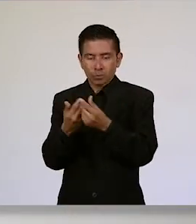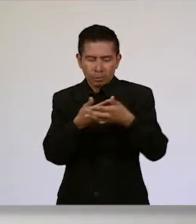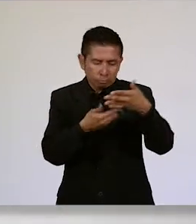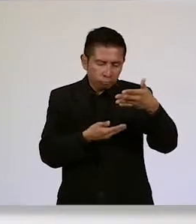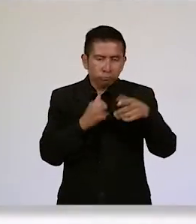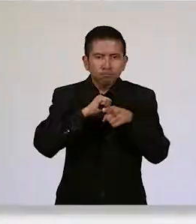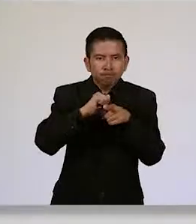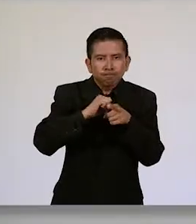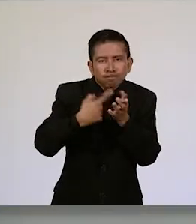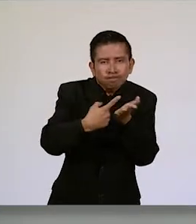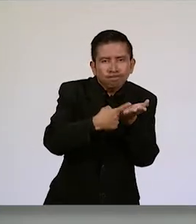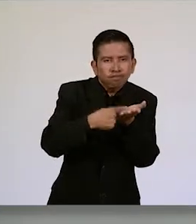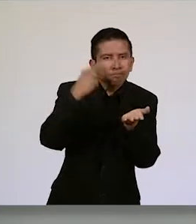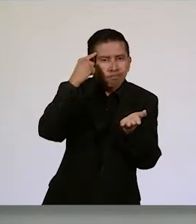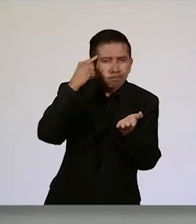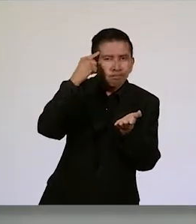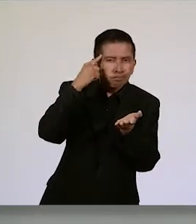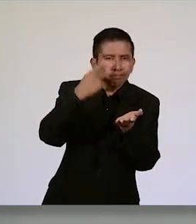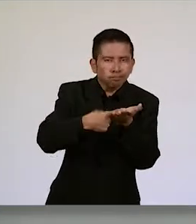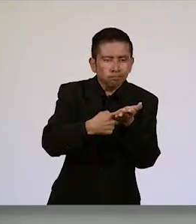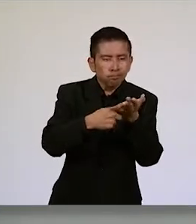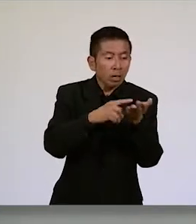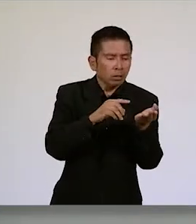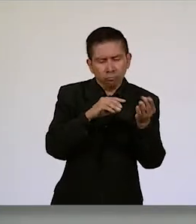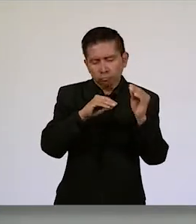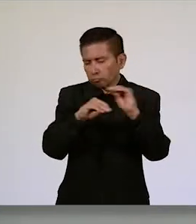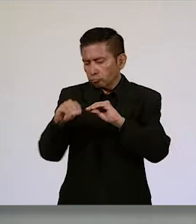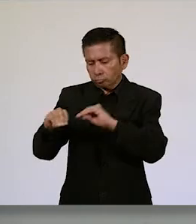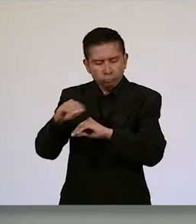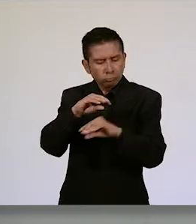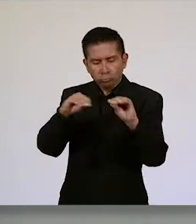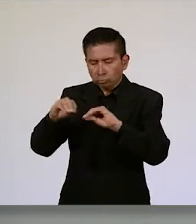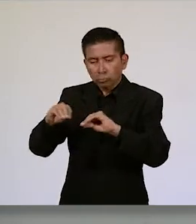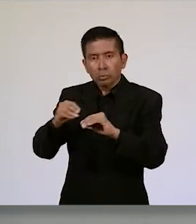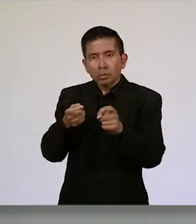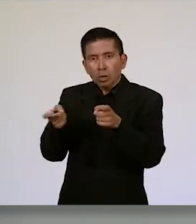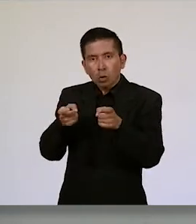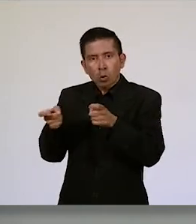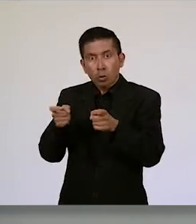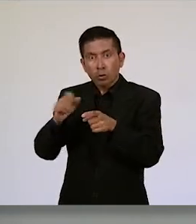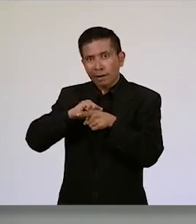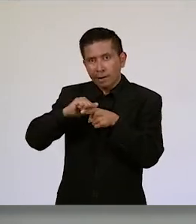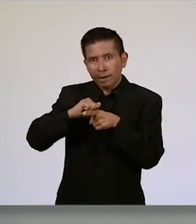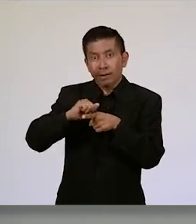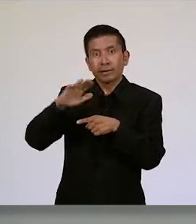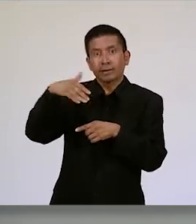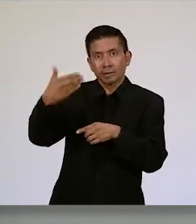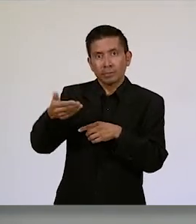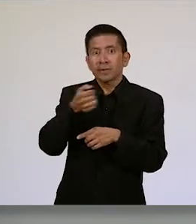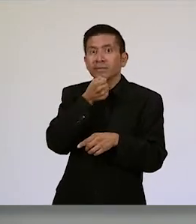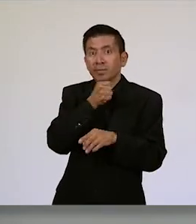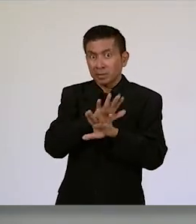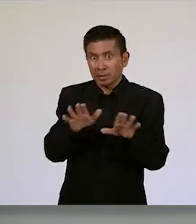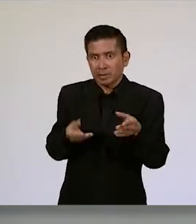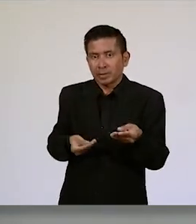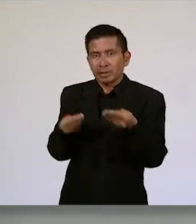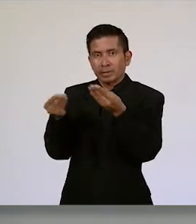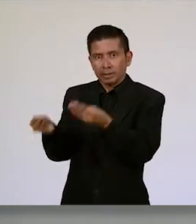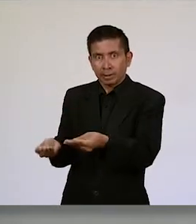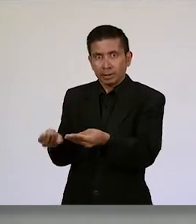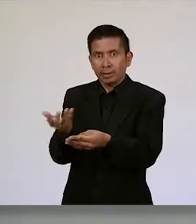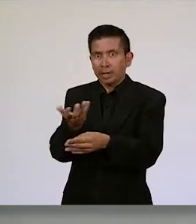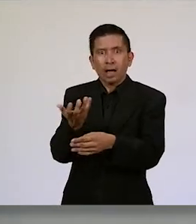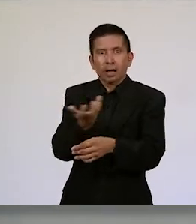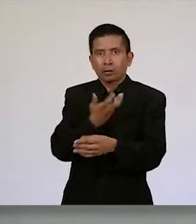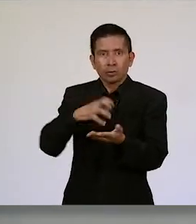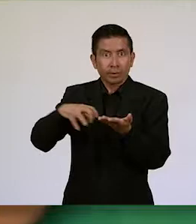un ejercicio de análisis, de elaboración de un informe de Contraloría, el cual posteriormente es presentado a